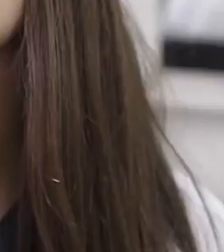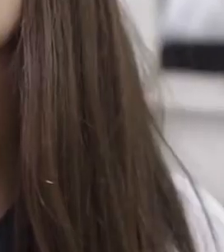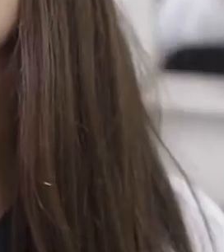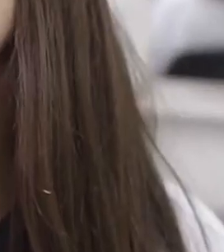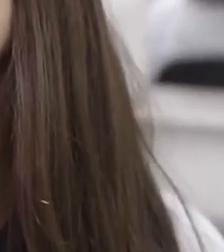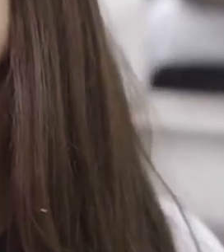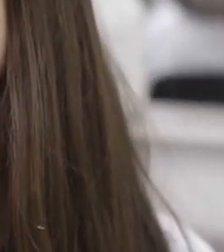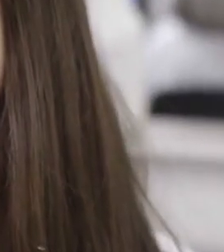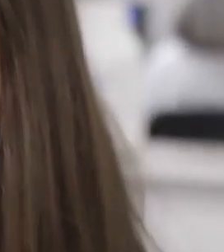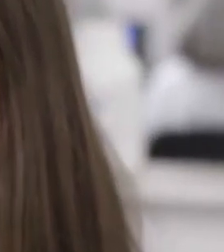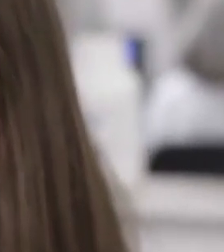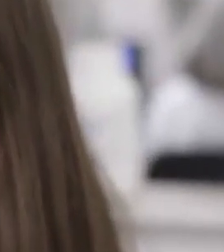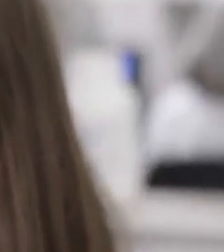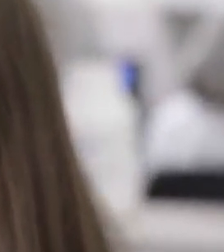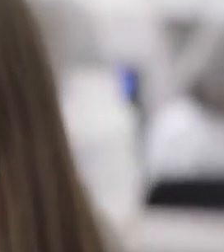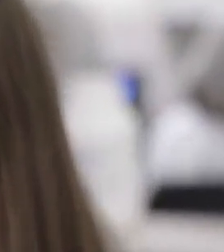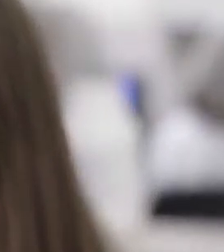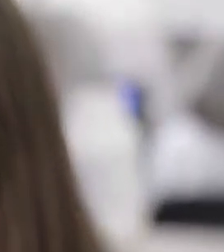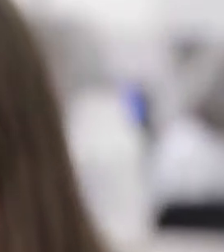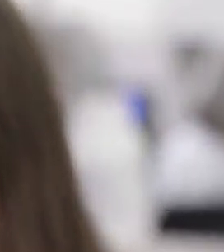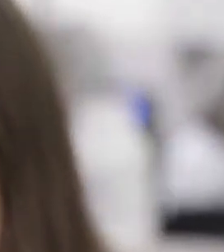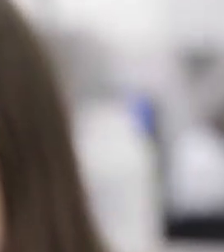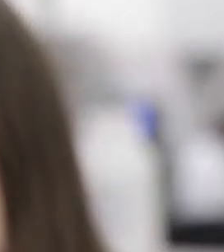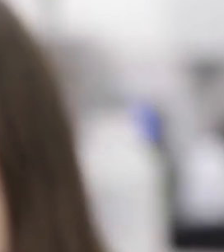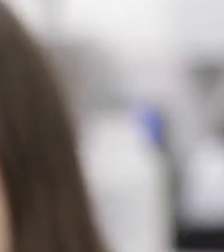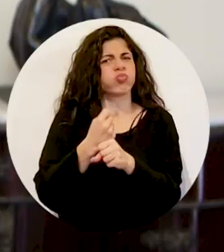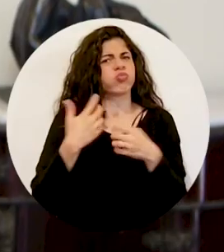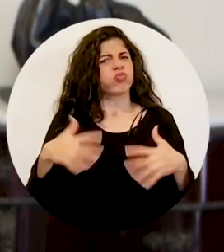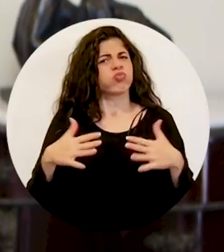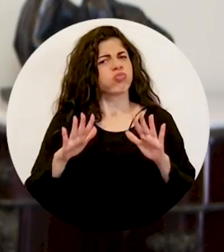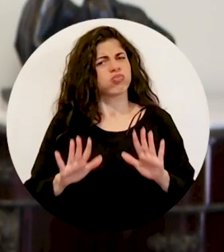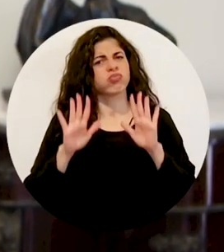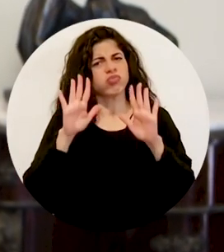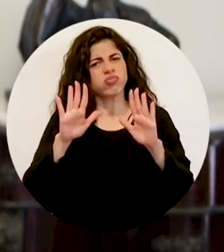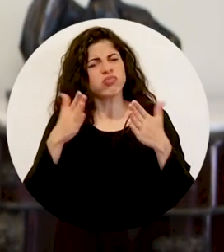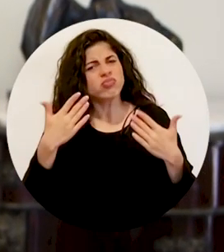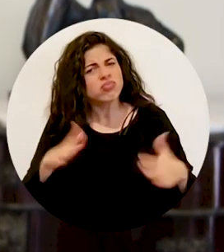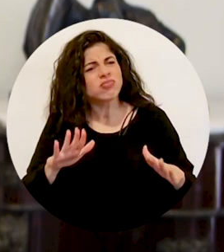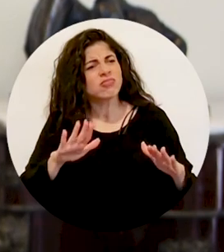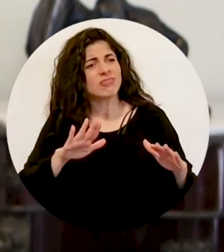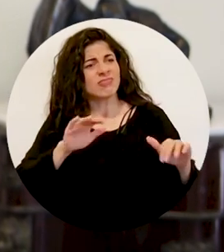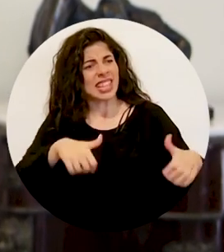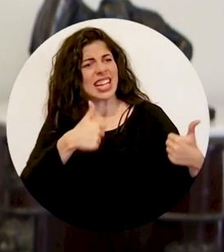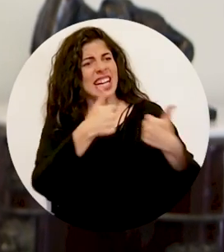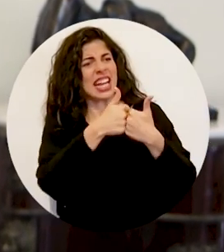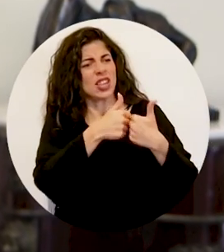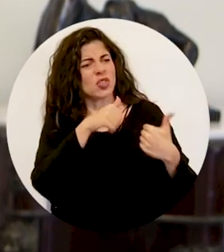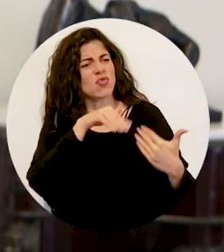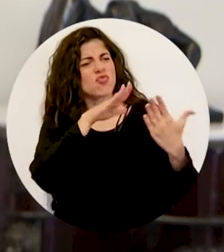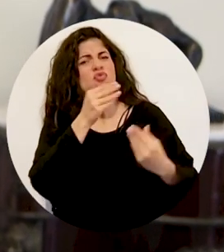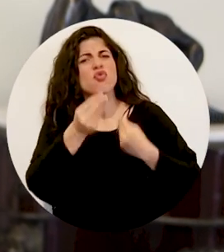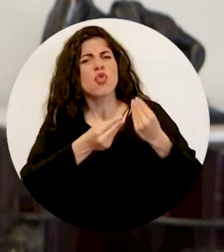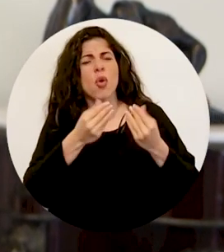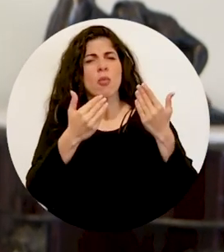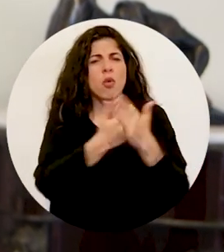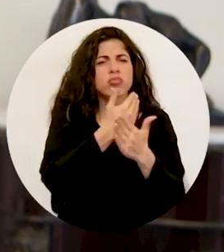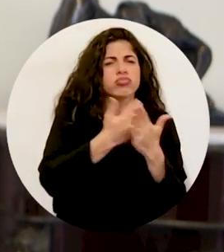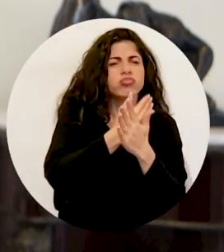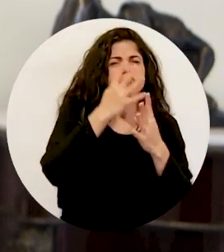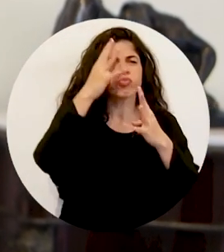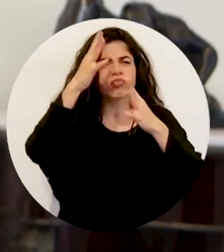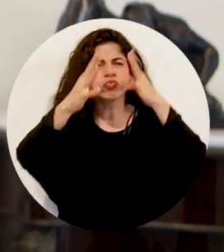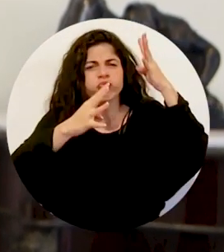Hasta la fecha, Costa Rica ha hecho un trabajo excepcional. Hemos enfrentado este reto con innovación, creatividad,